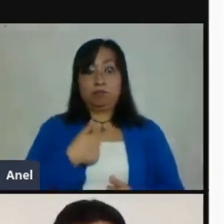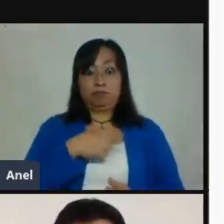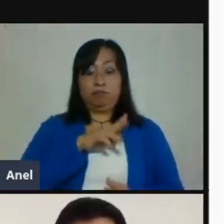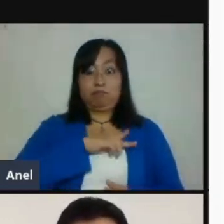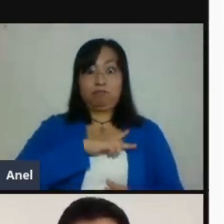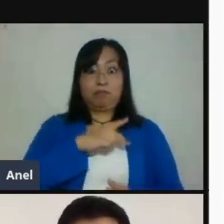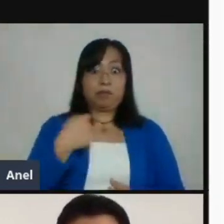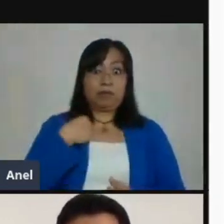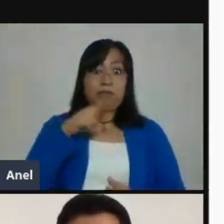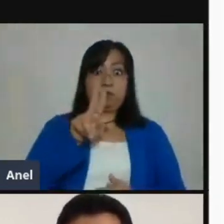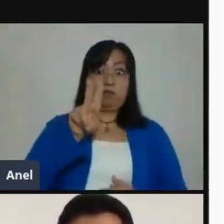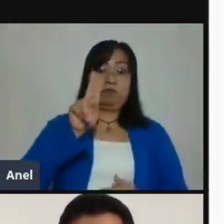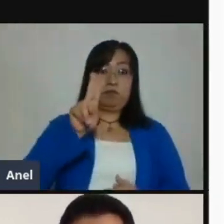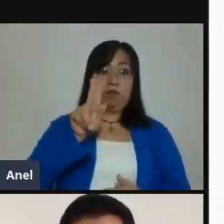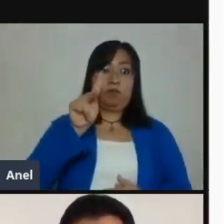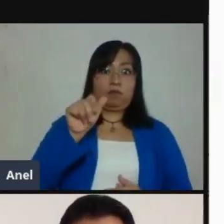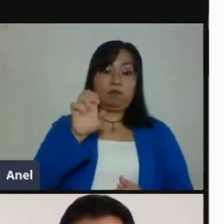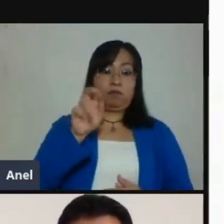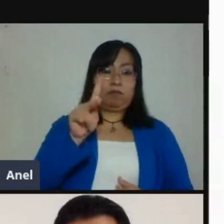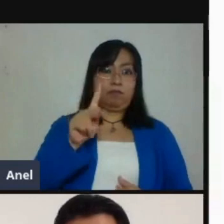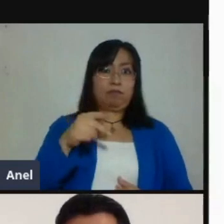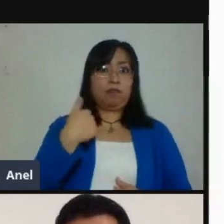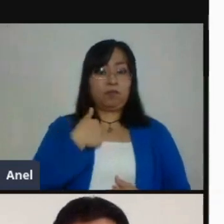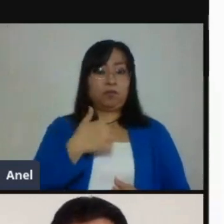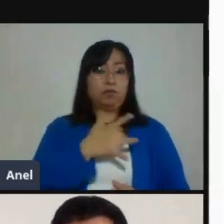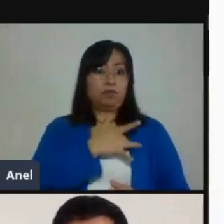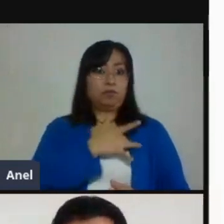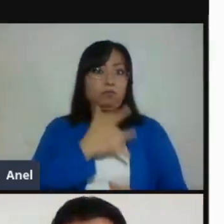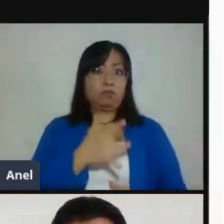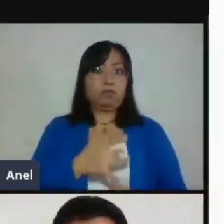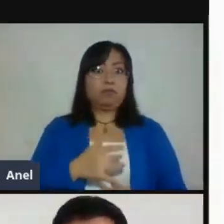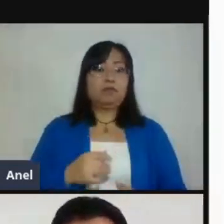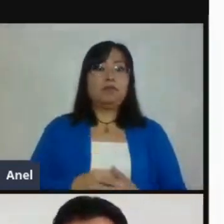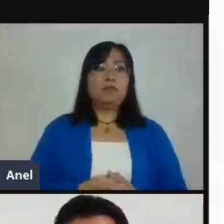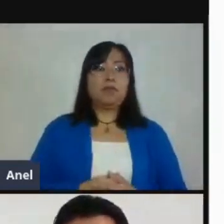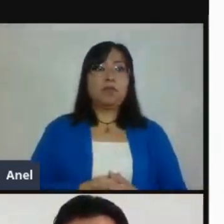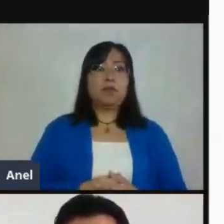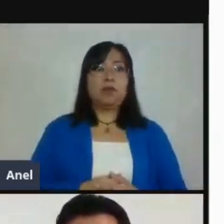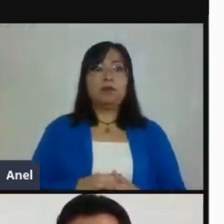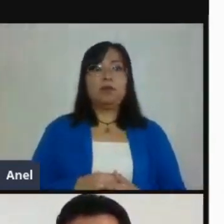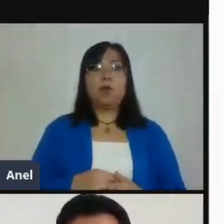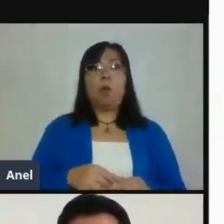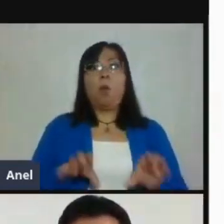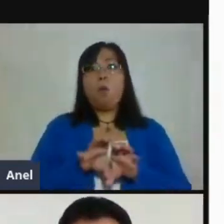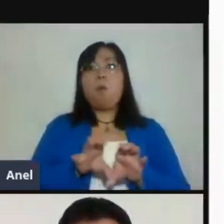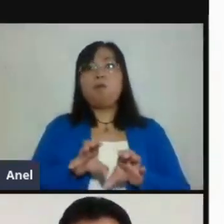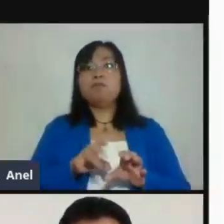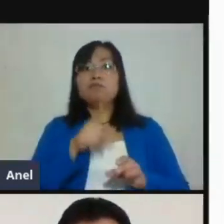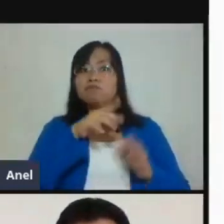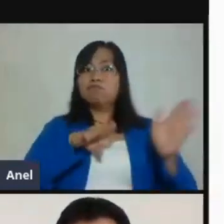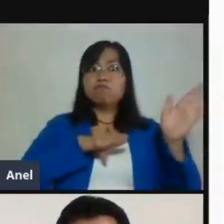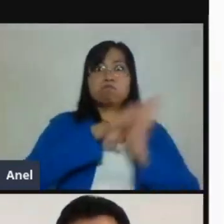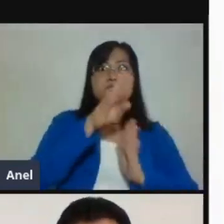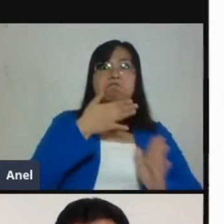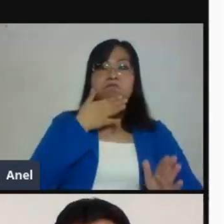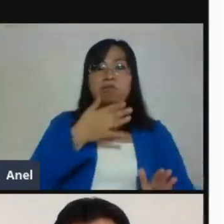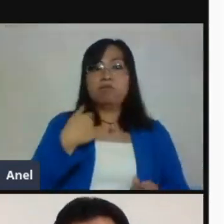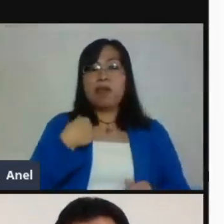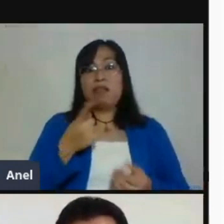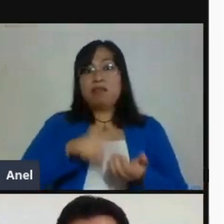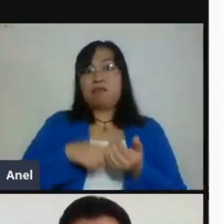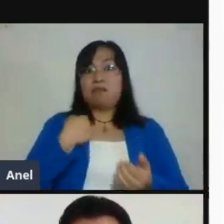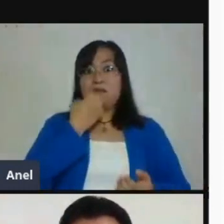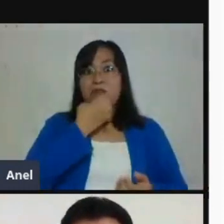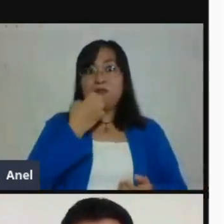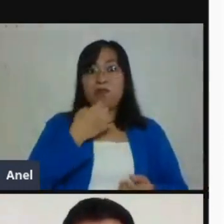su momento con una alta adopción o integración tecnológica y aún así nosotros definimos